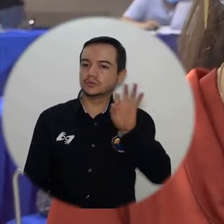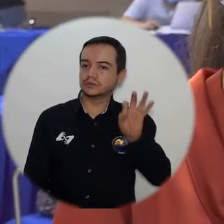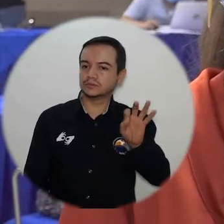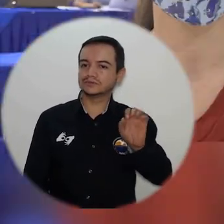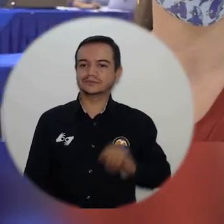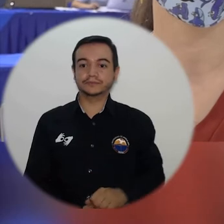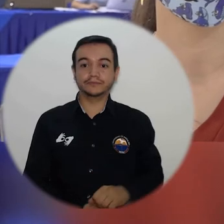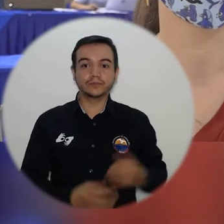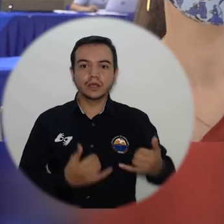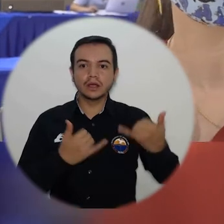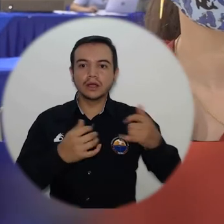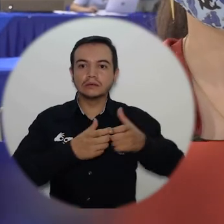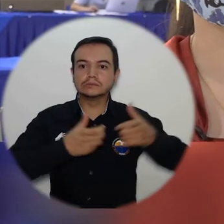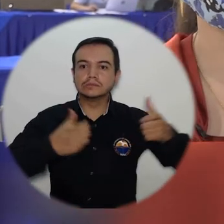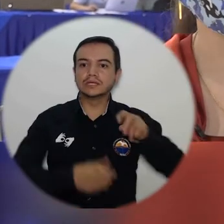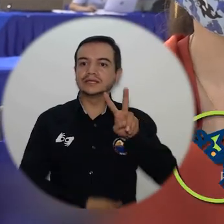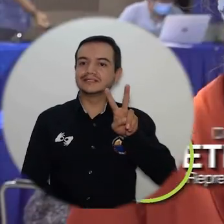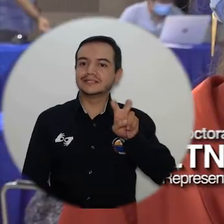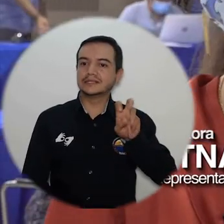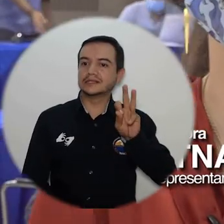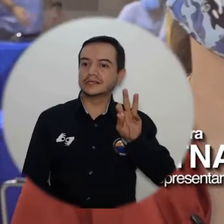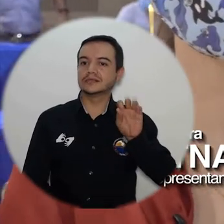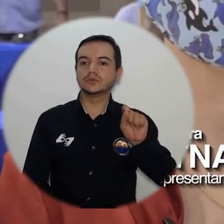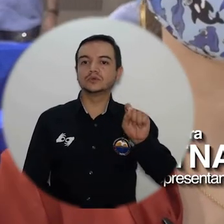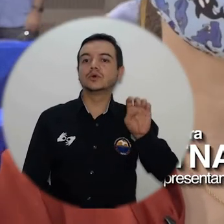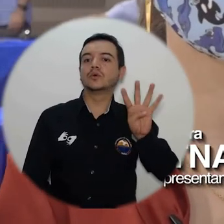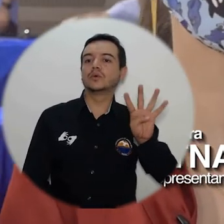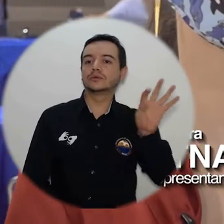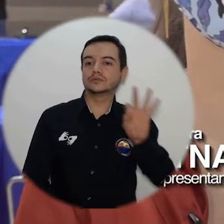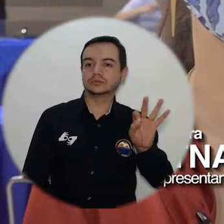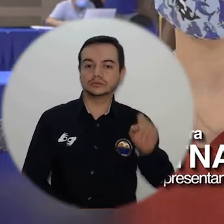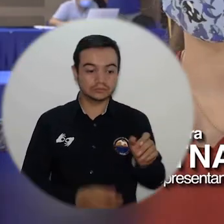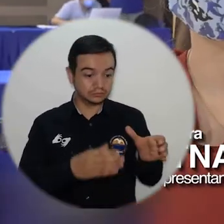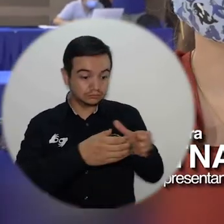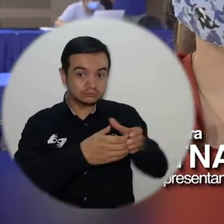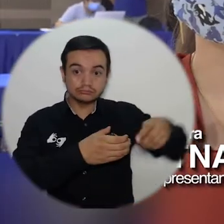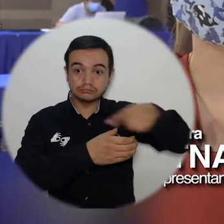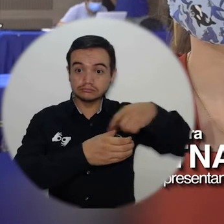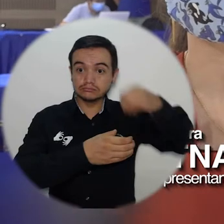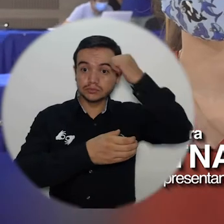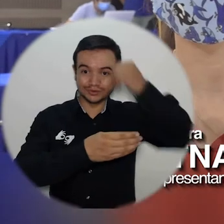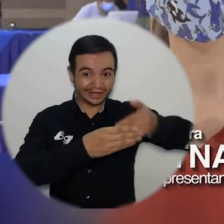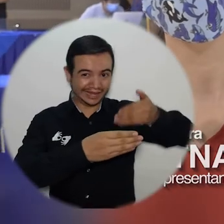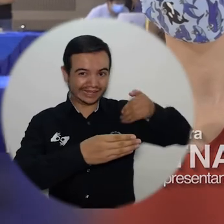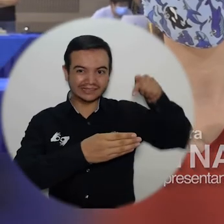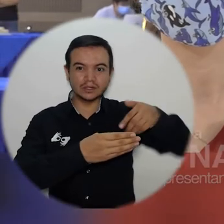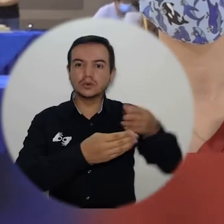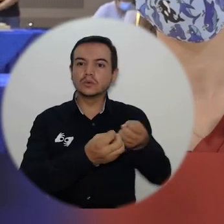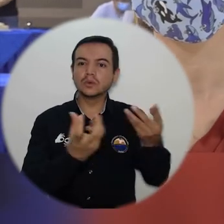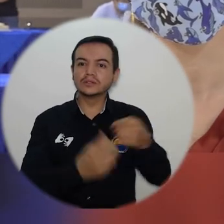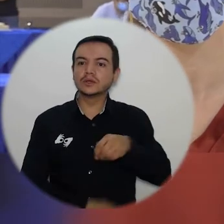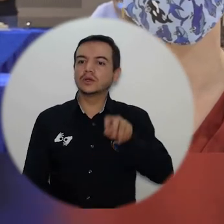vez pasamos a un 73.4% y a nivel de docencia podemos decir en la consulta pasada participaron con un